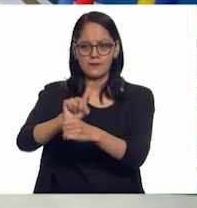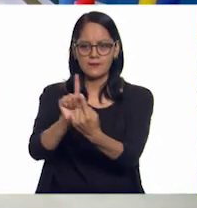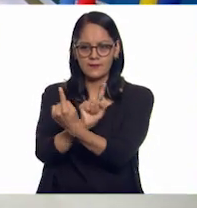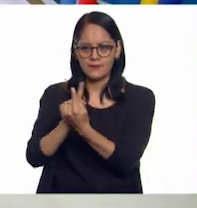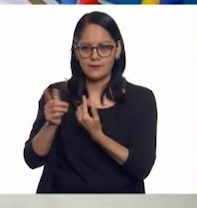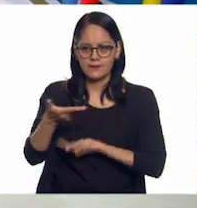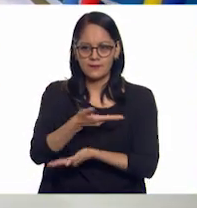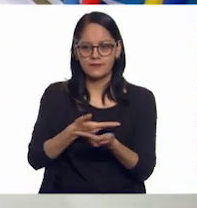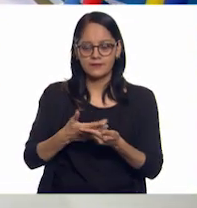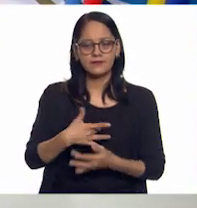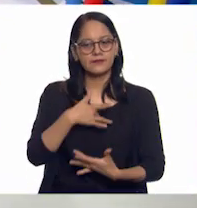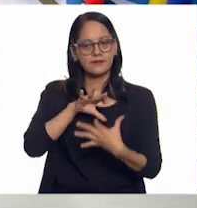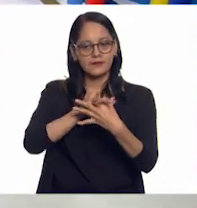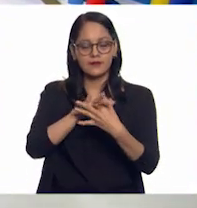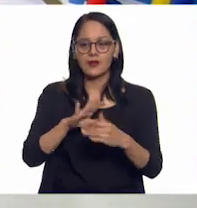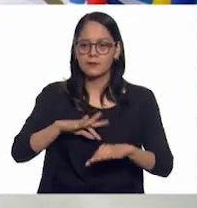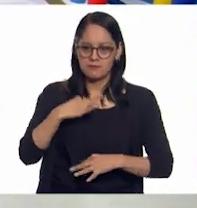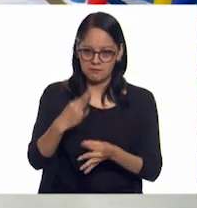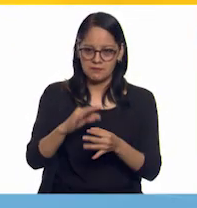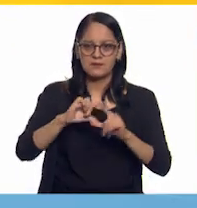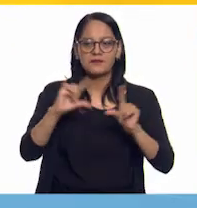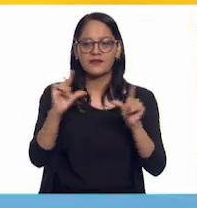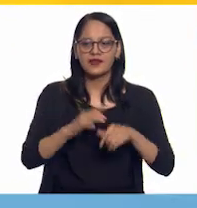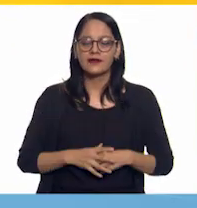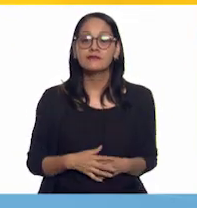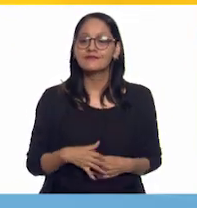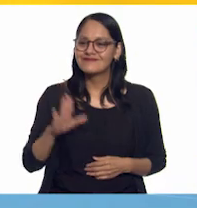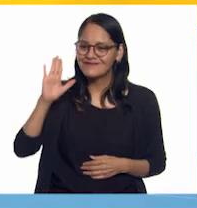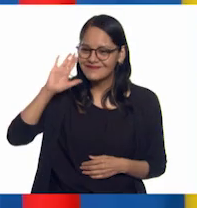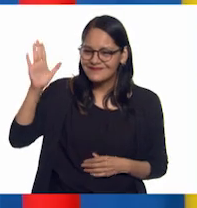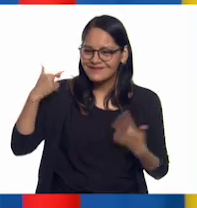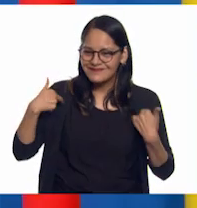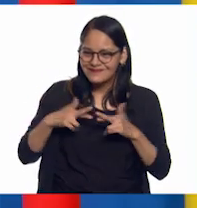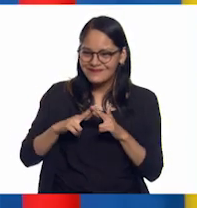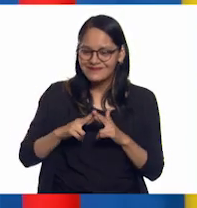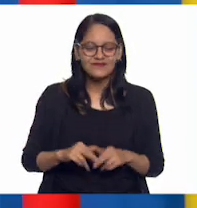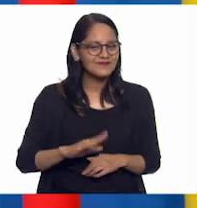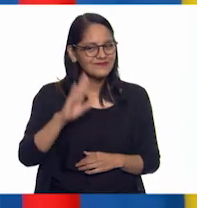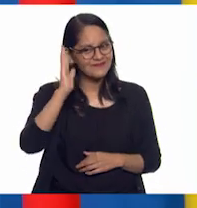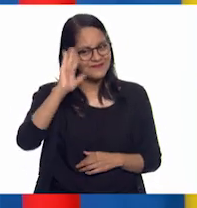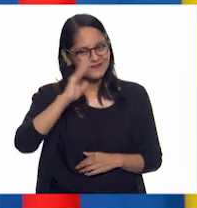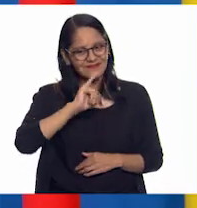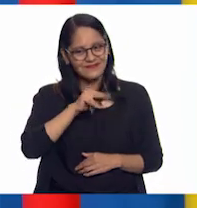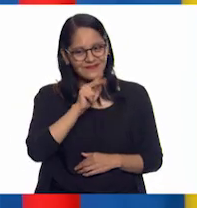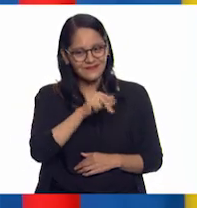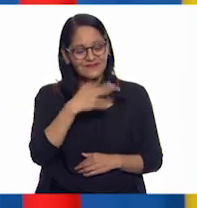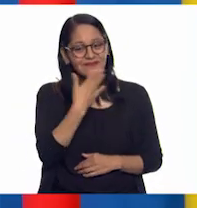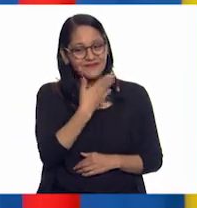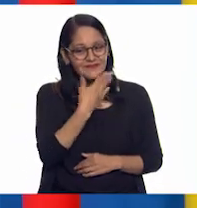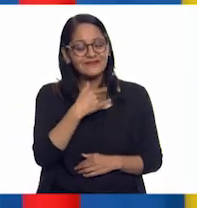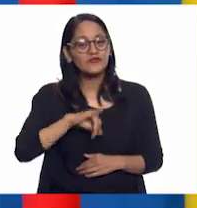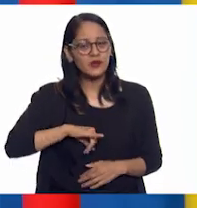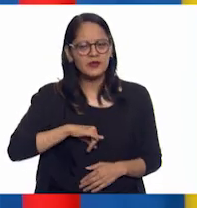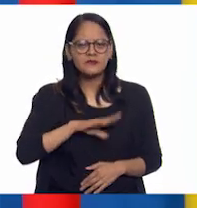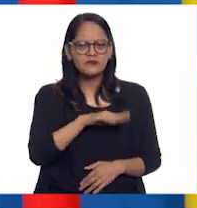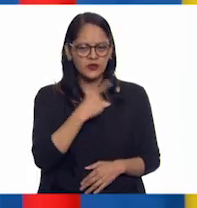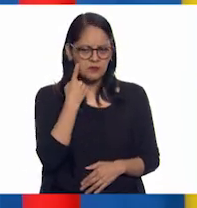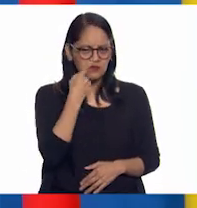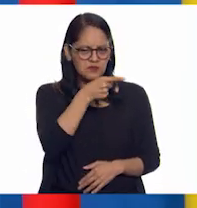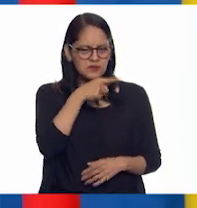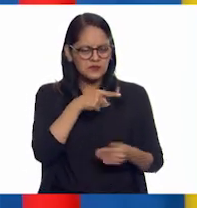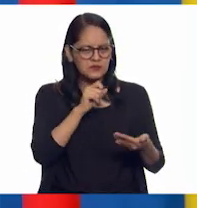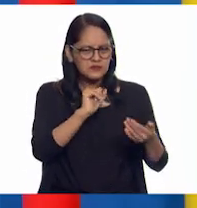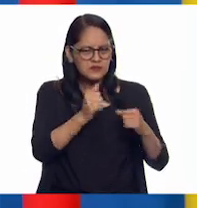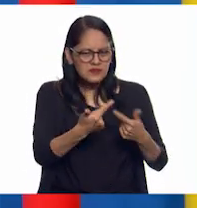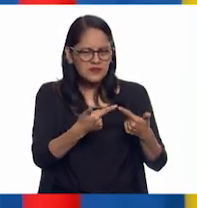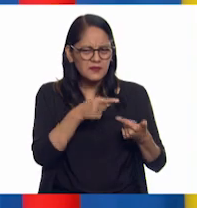listos. Hola maestra Gabi. Hola Juan Carlos, ¿cómo estás? Muy bien maestra, muy bien. Interesado, vi que hace rato estaba viendo algo por ahí